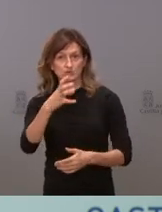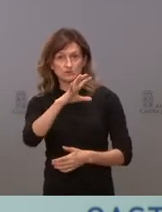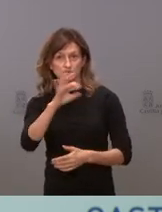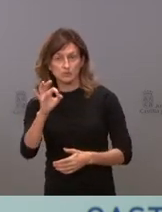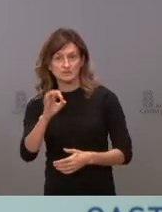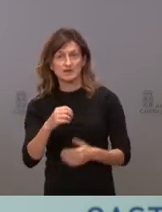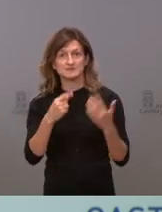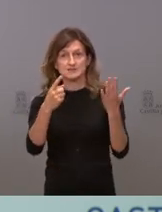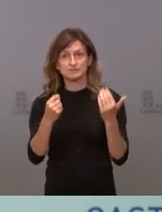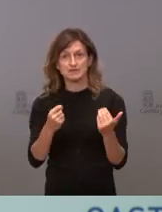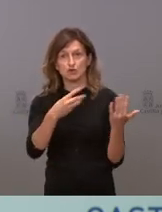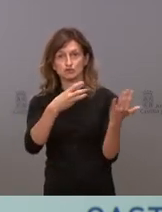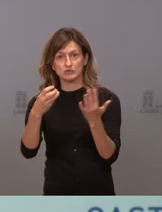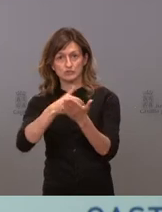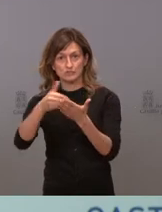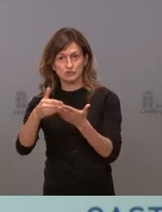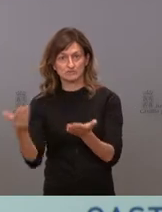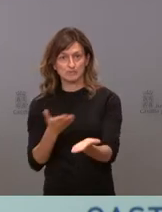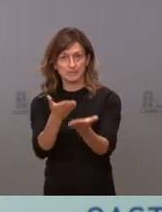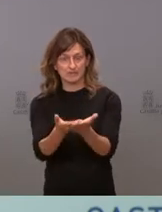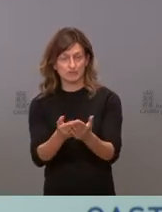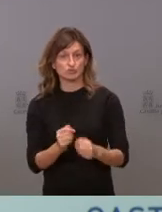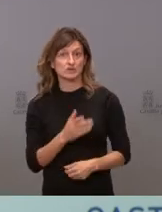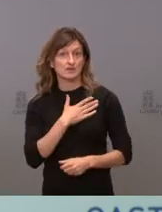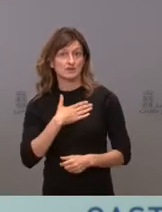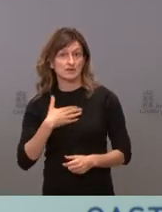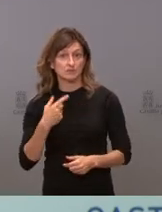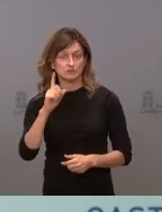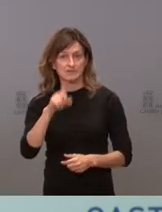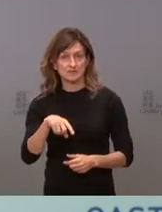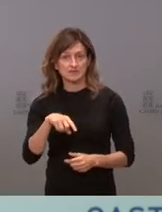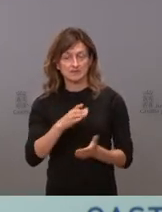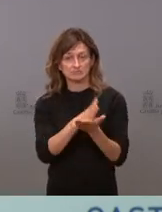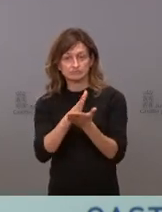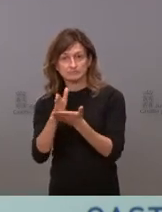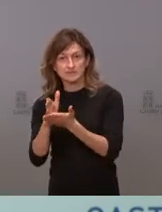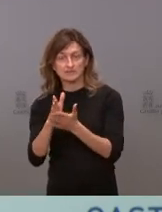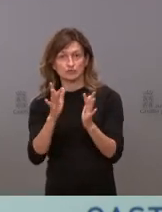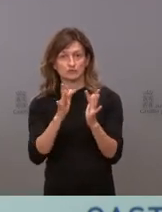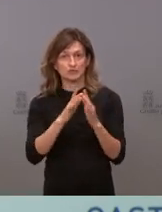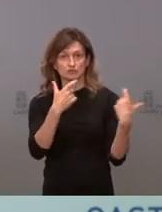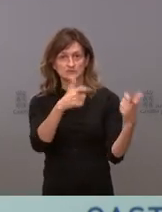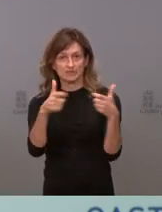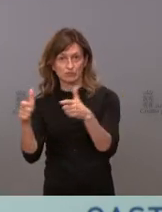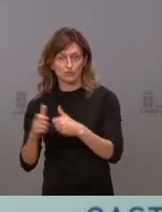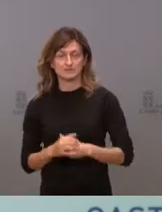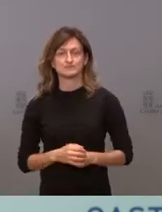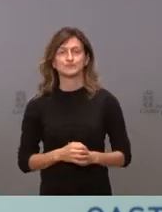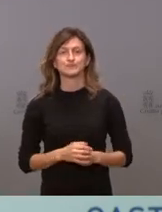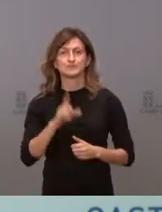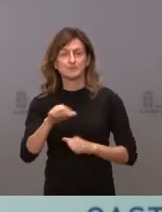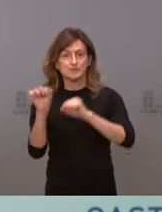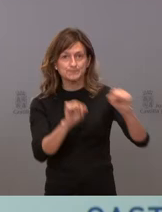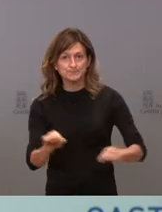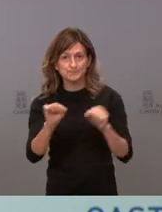de 6.800 millones solicitados. Mantenemos encuentros con todos los sectores. Defendemos los